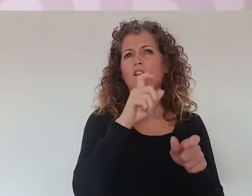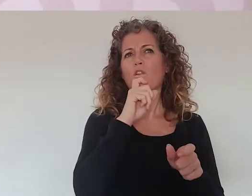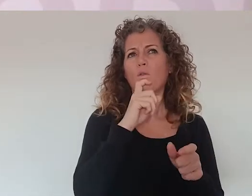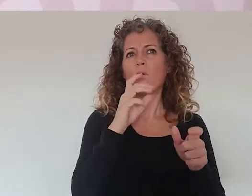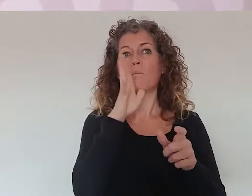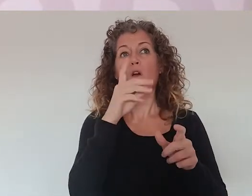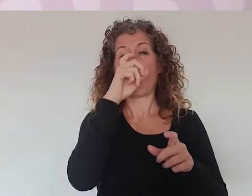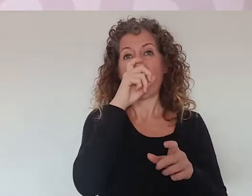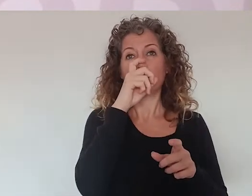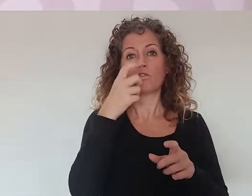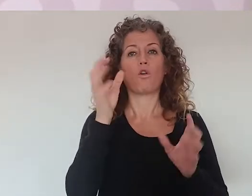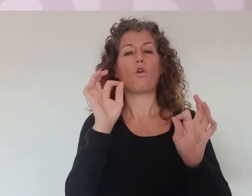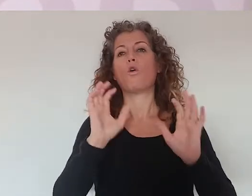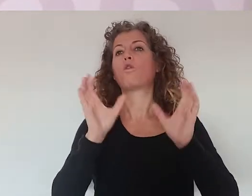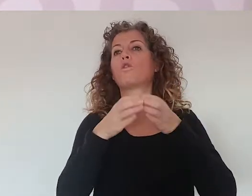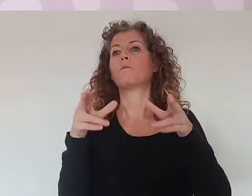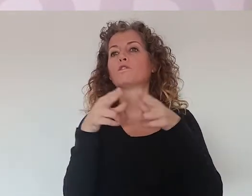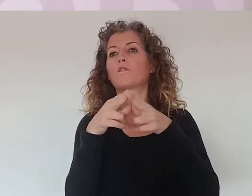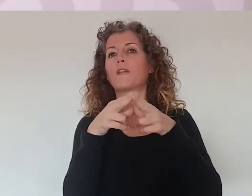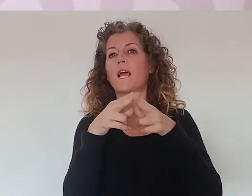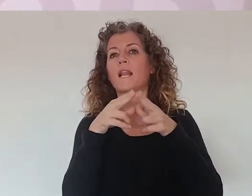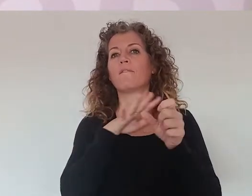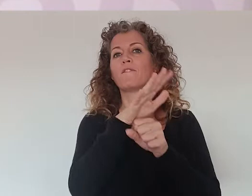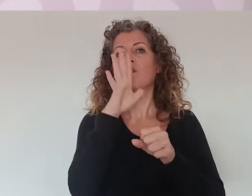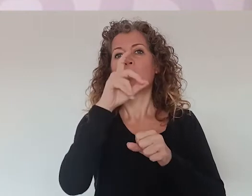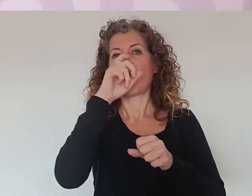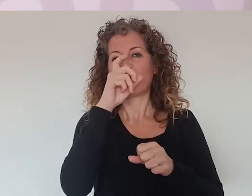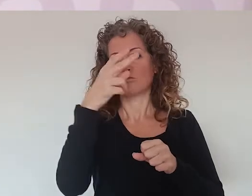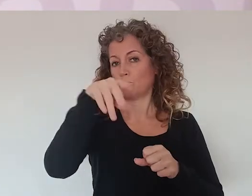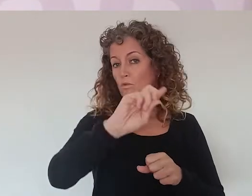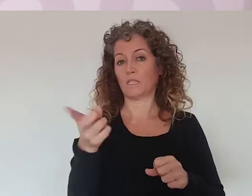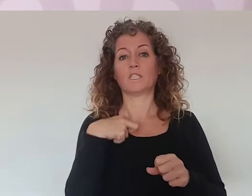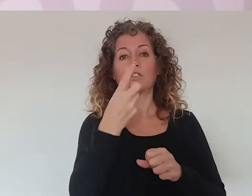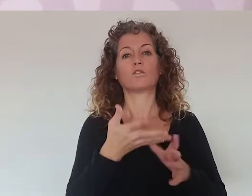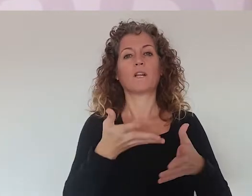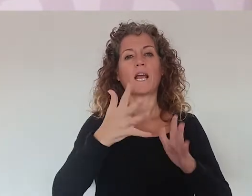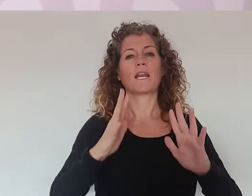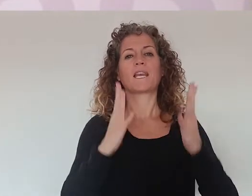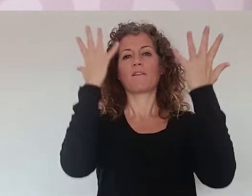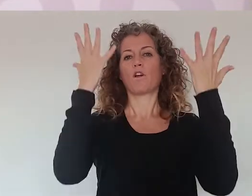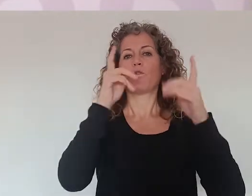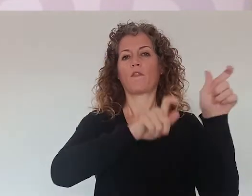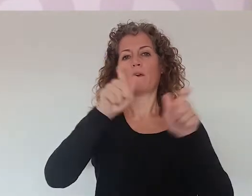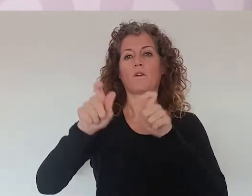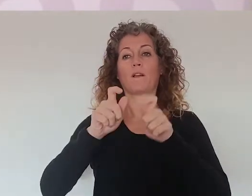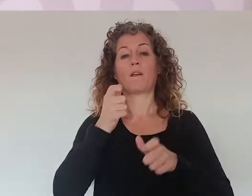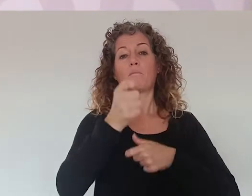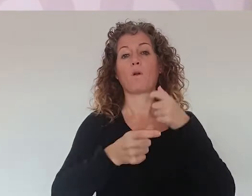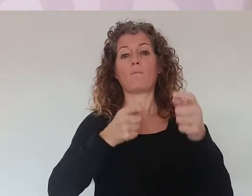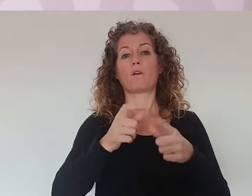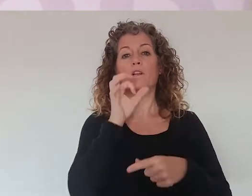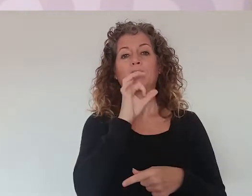nos determina como personas ni como grupo social, afortunadamente. Yo creo que esa es una revolución demográfica que iremos viendo,